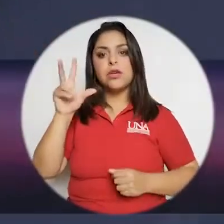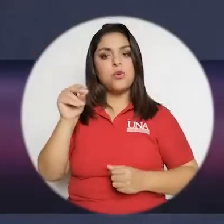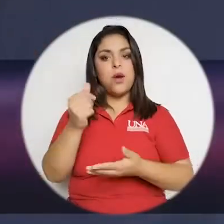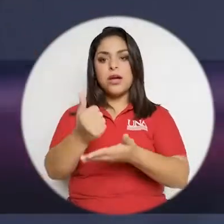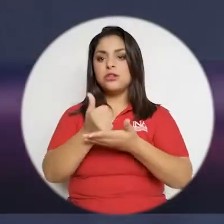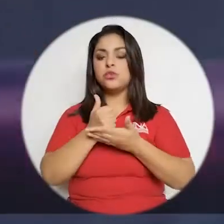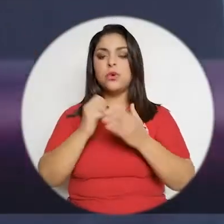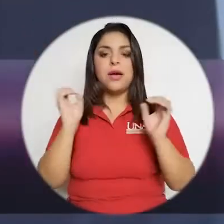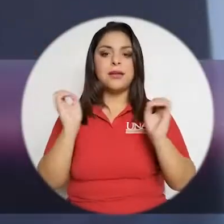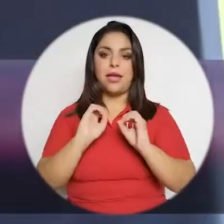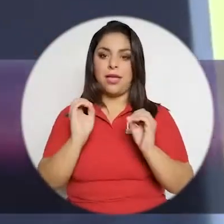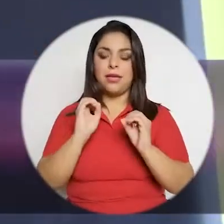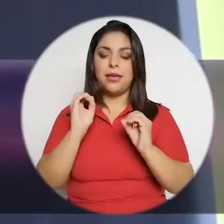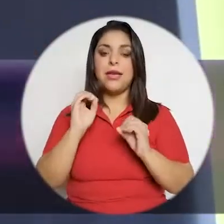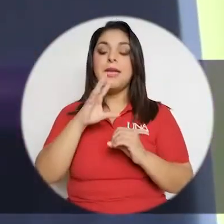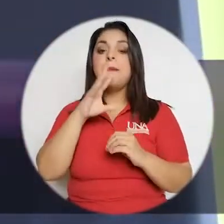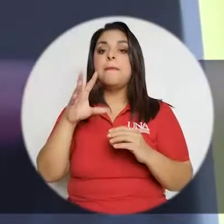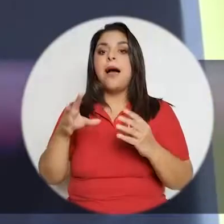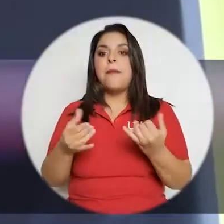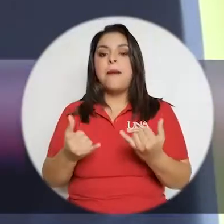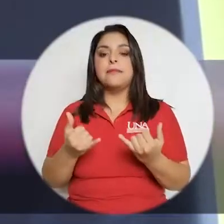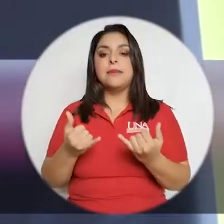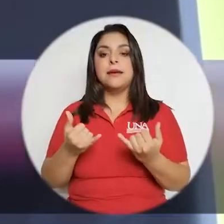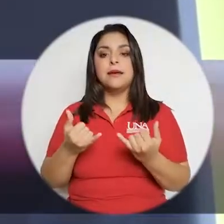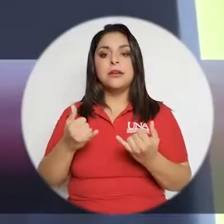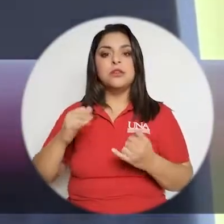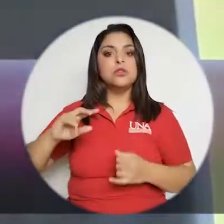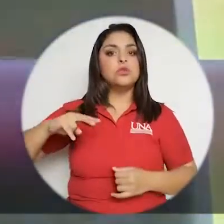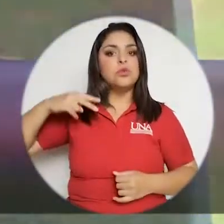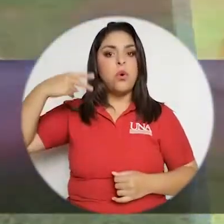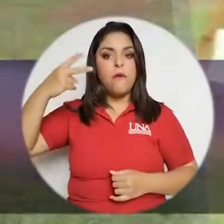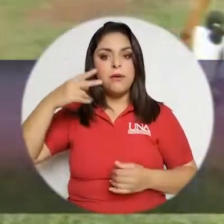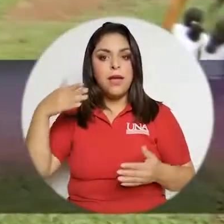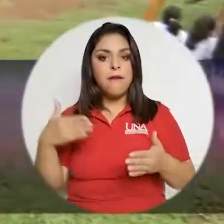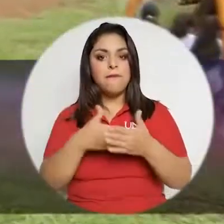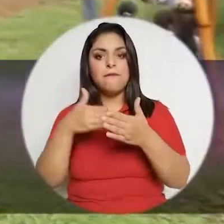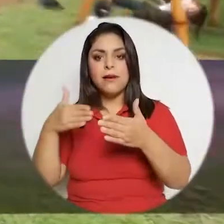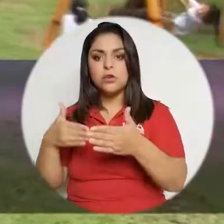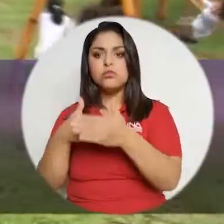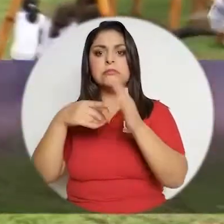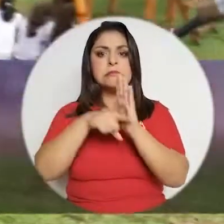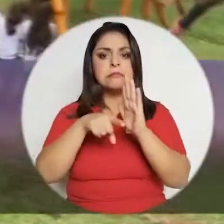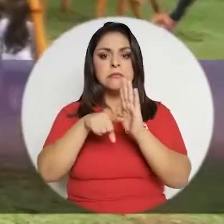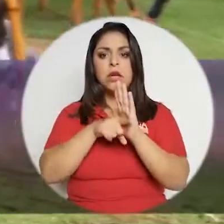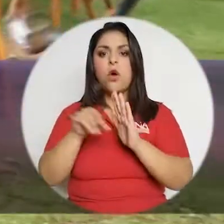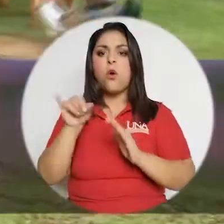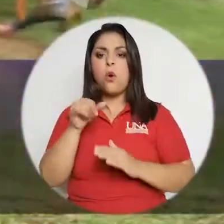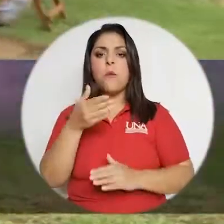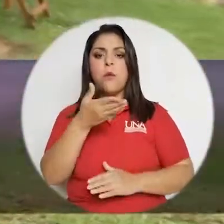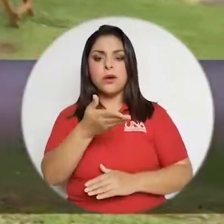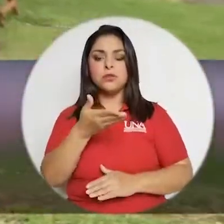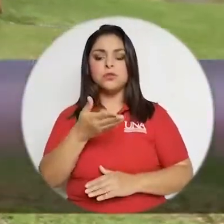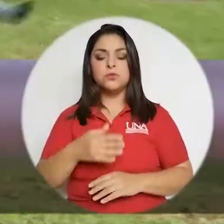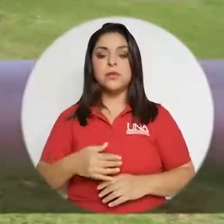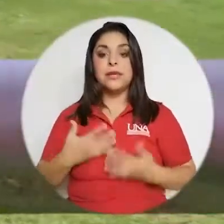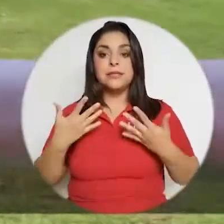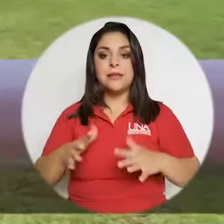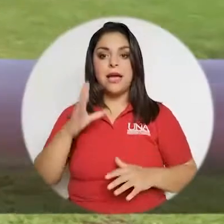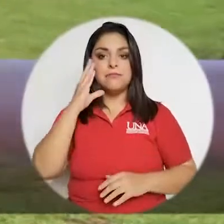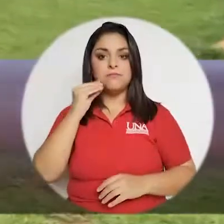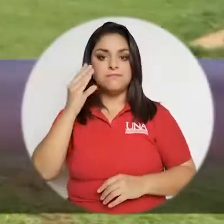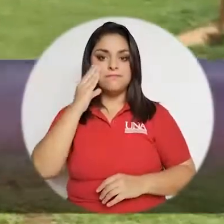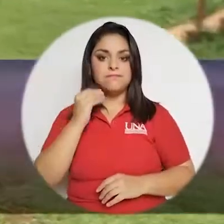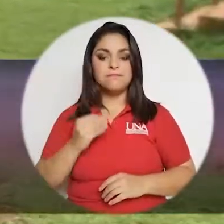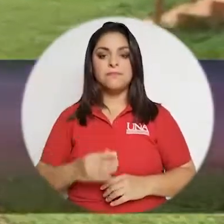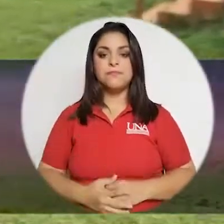y, al contrario, pues, magnifican sus efectos en coyunturas extraordinarias como esta que hemos